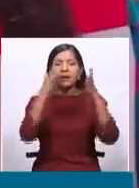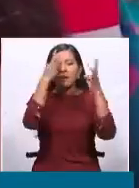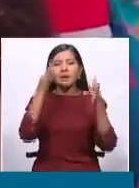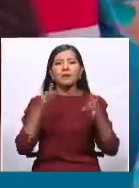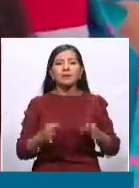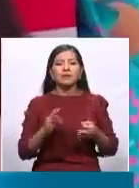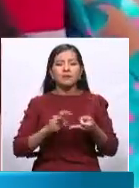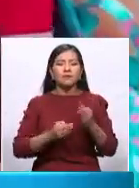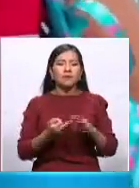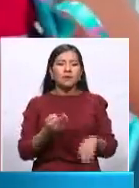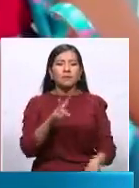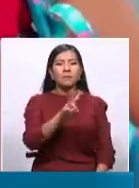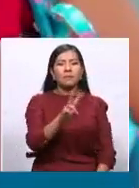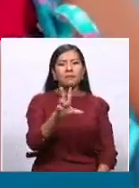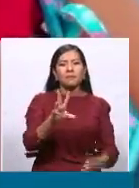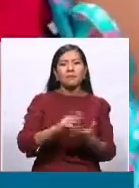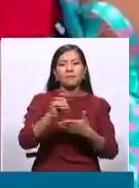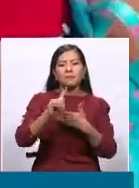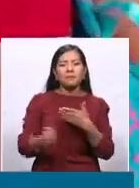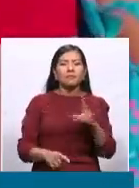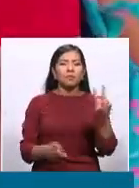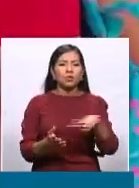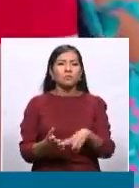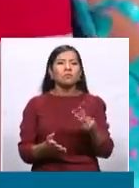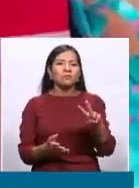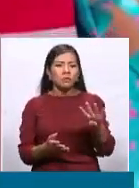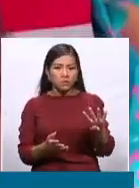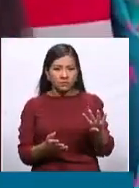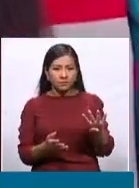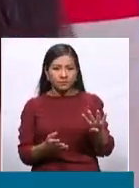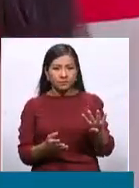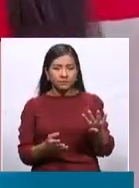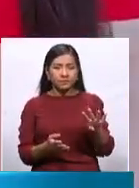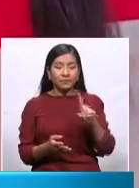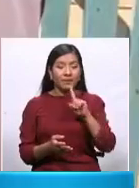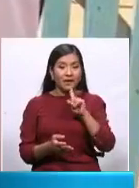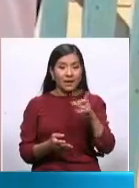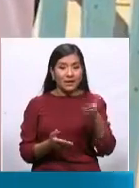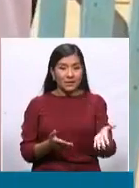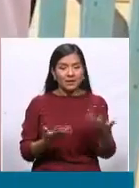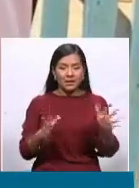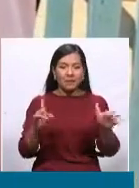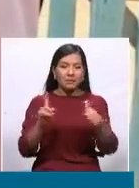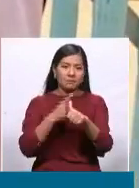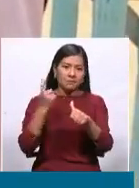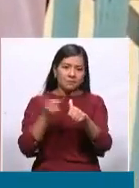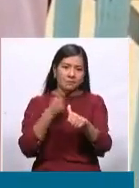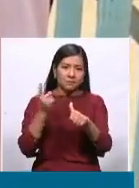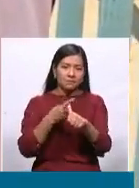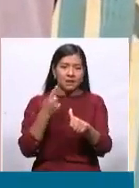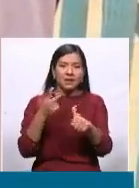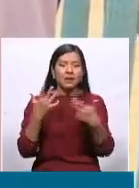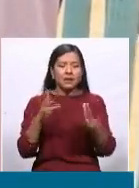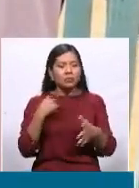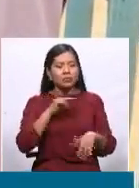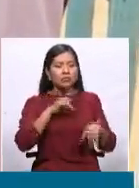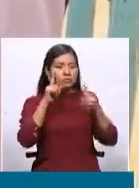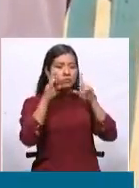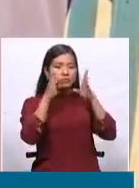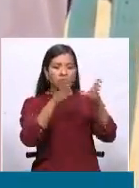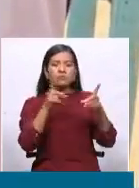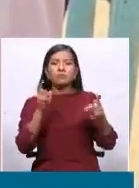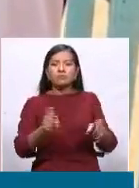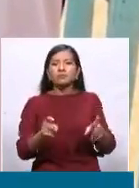fecha, 23 de marzo del 2024. Ese es un primer elemento que hay que señalarlo de manera